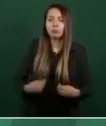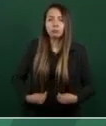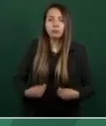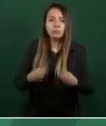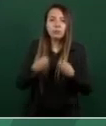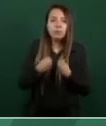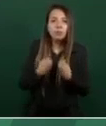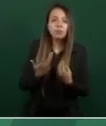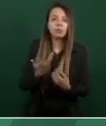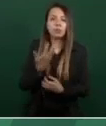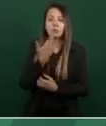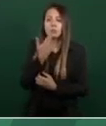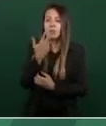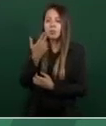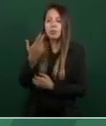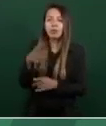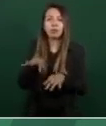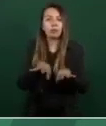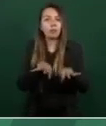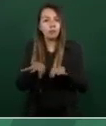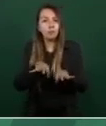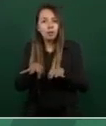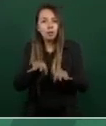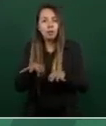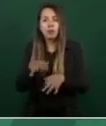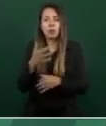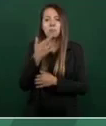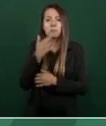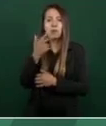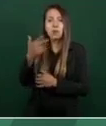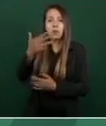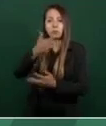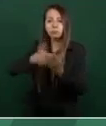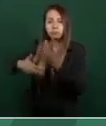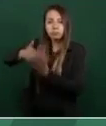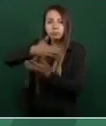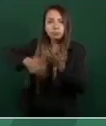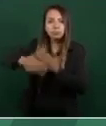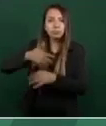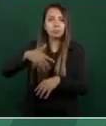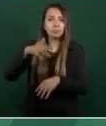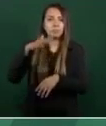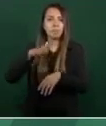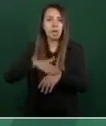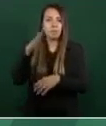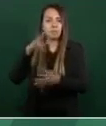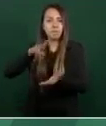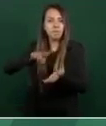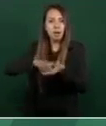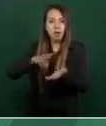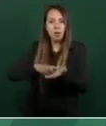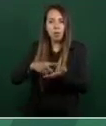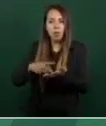mejor convivencia, más fortalecimiento de valores